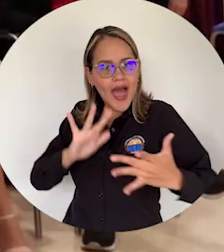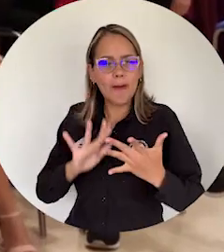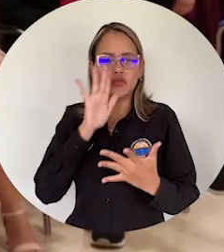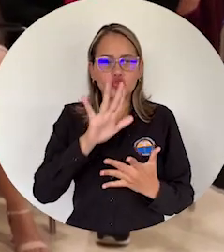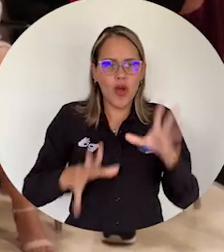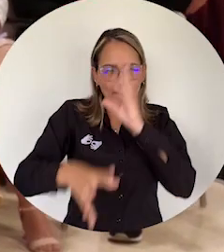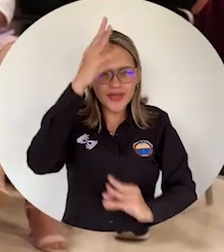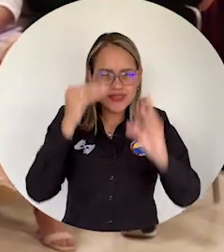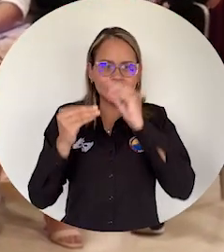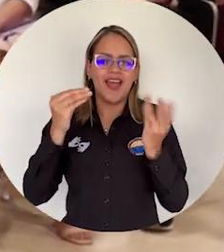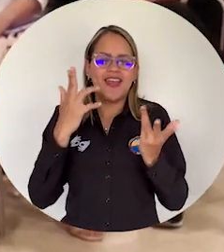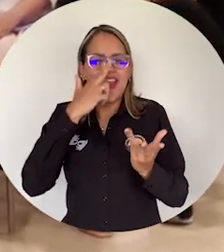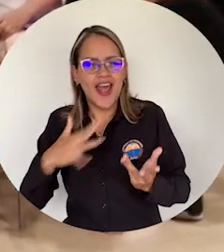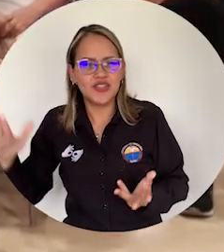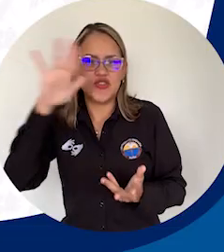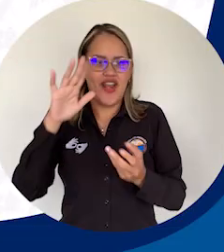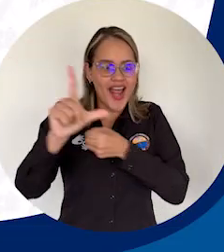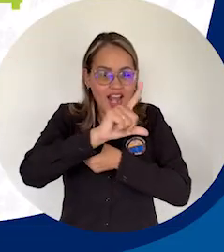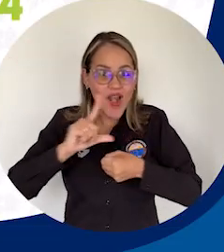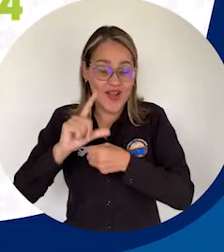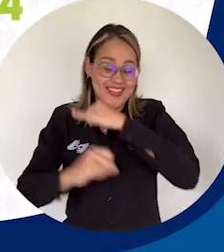del orden local, nacional e internacional.